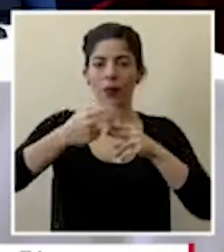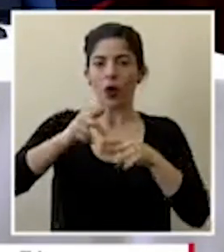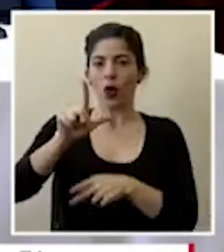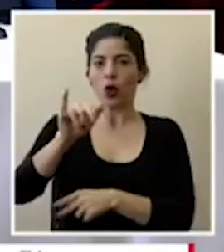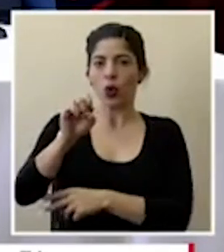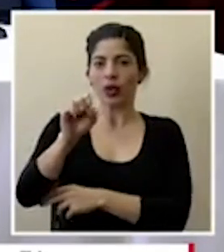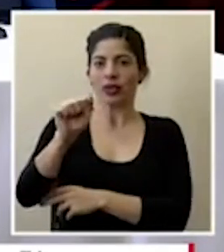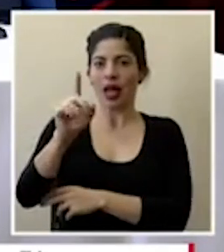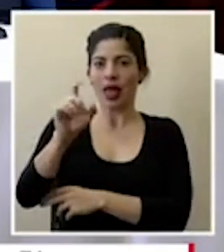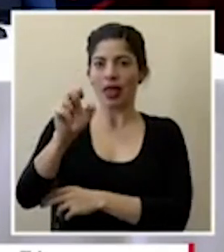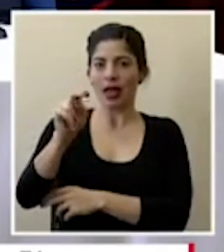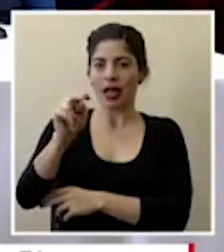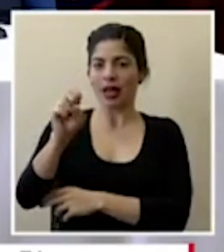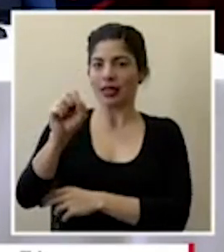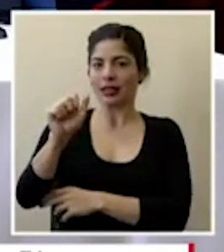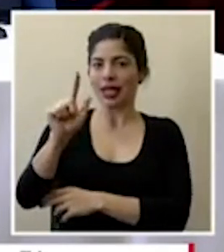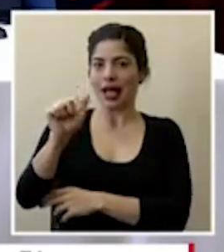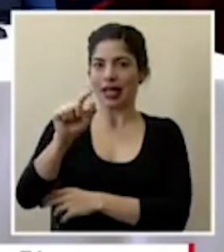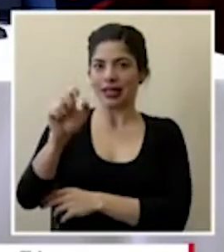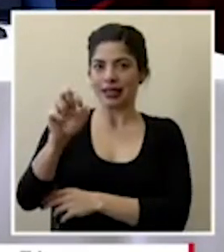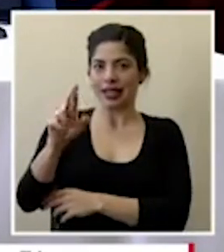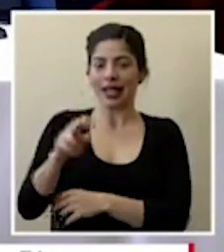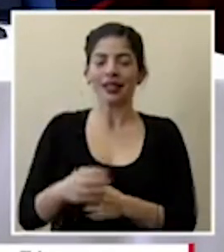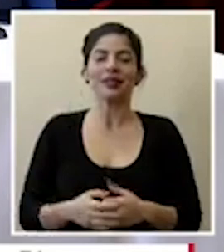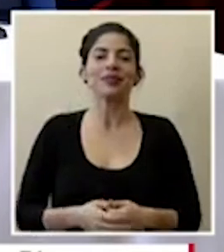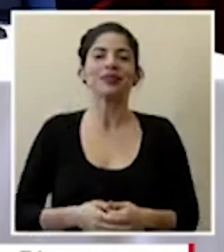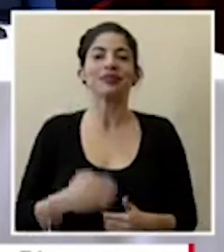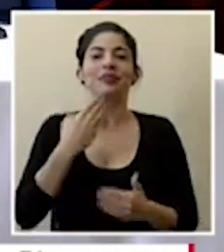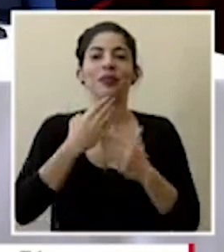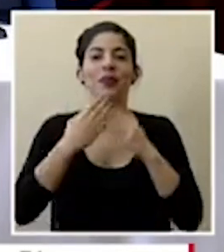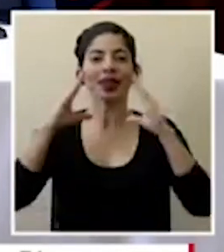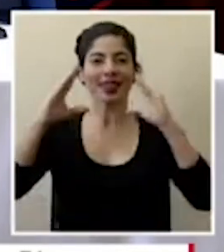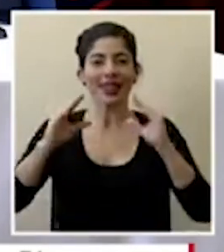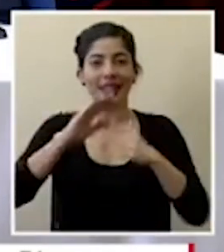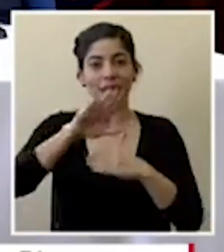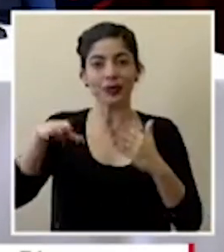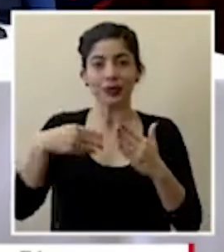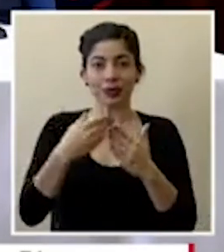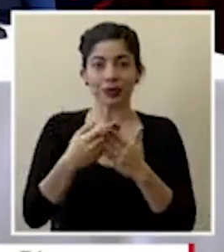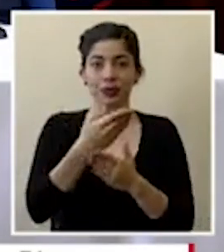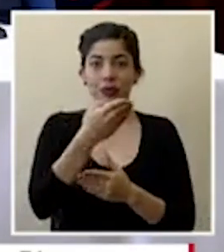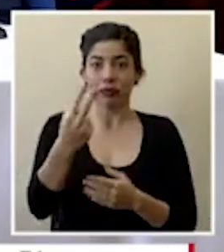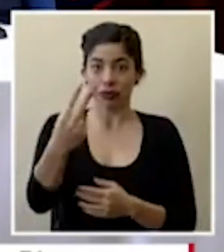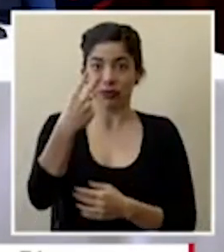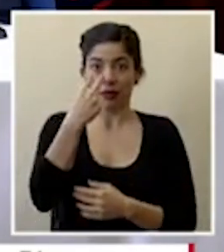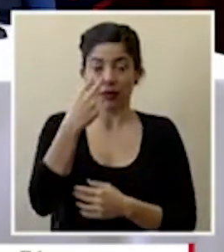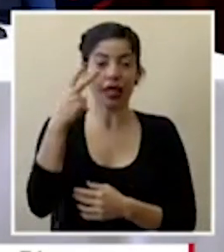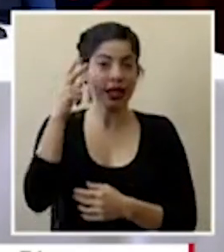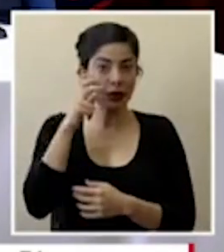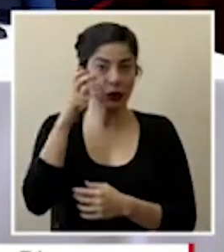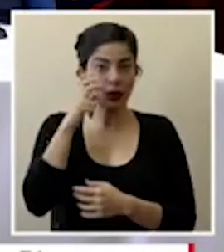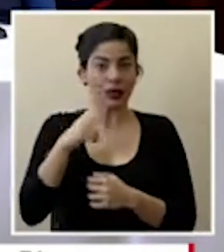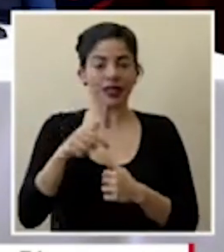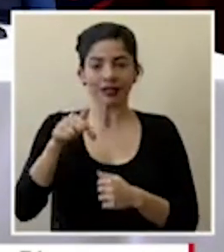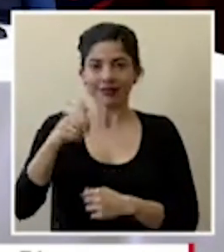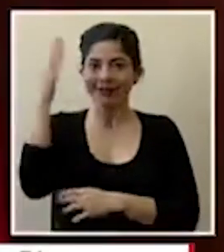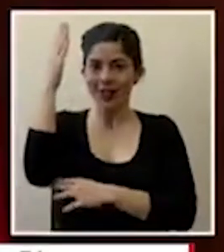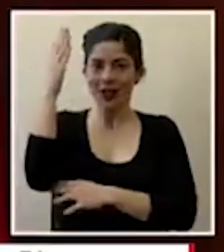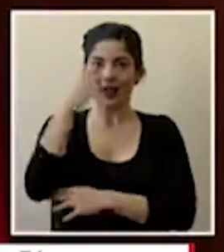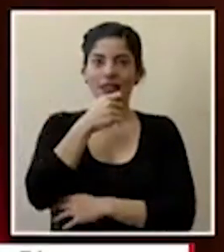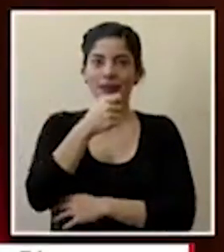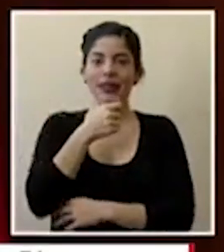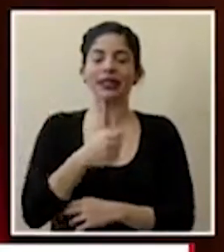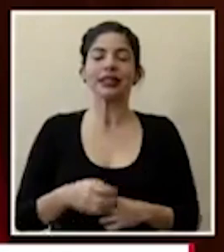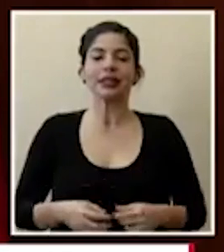adrián salazar buenas tardes a todos los que nos ven y nos escuchan en esta conferencia de